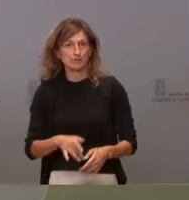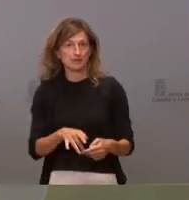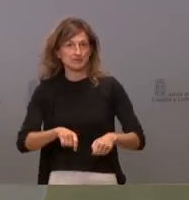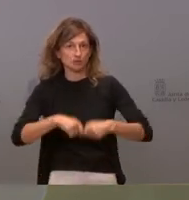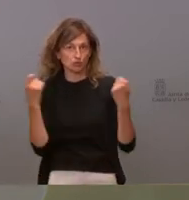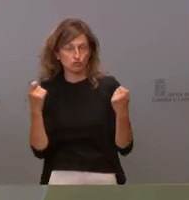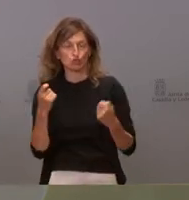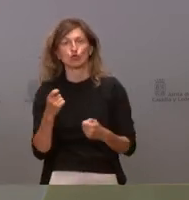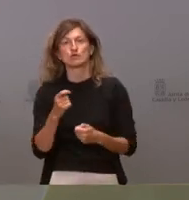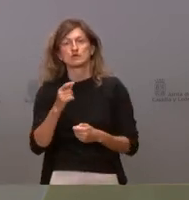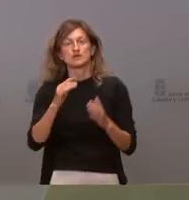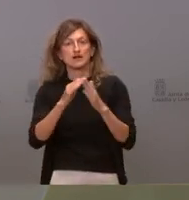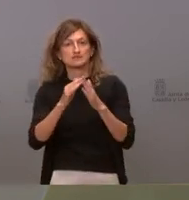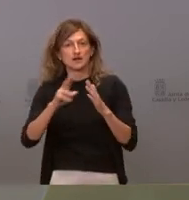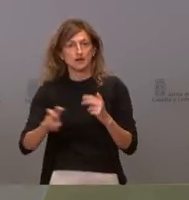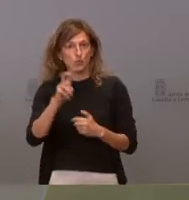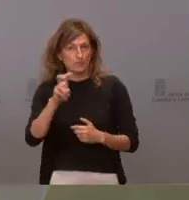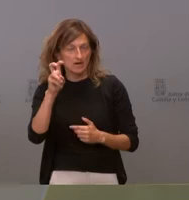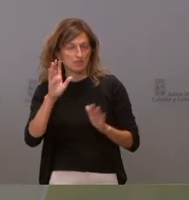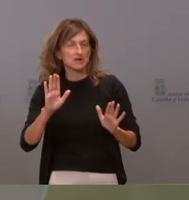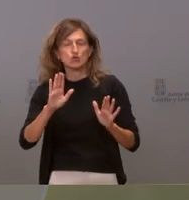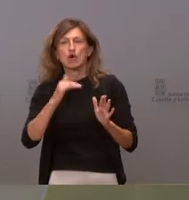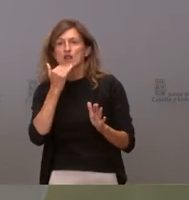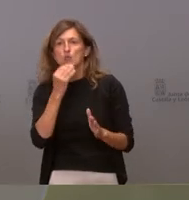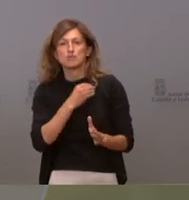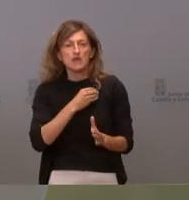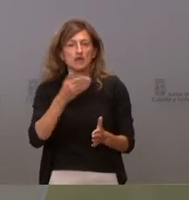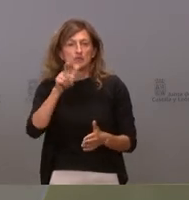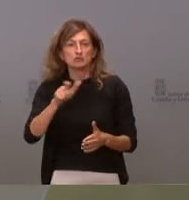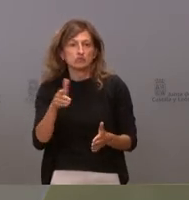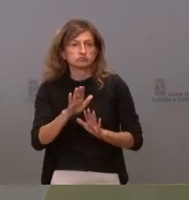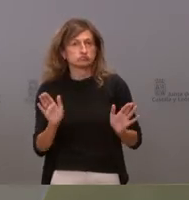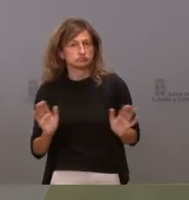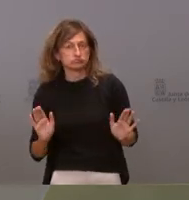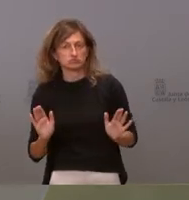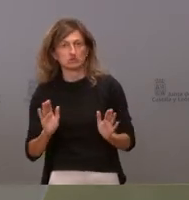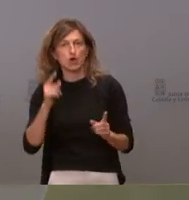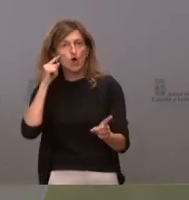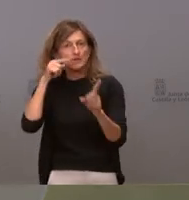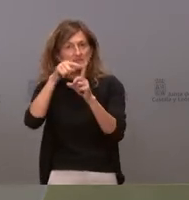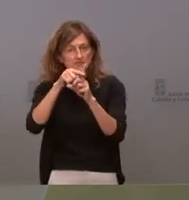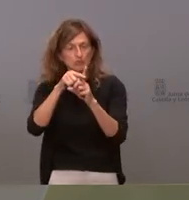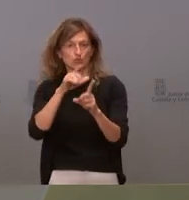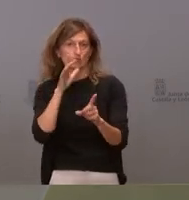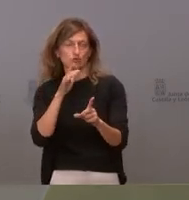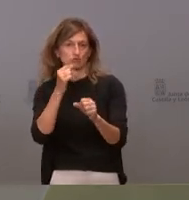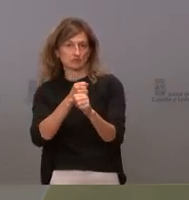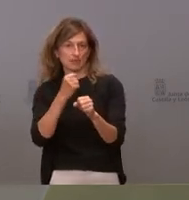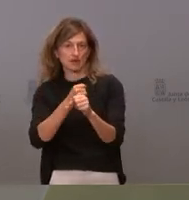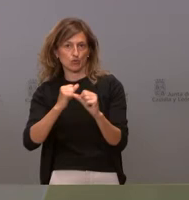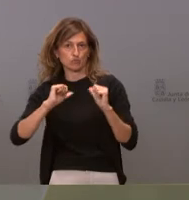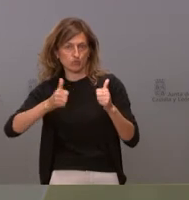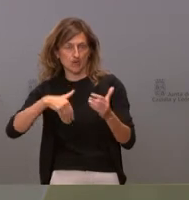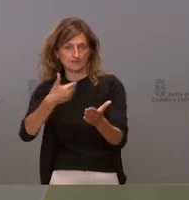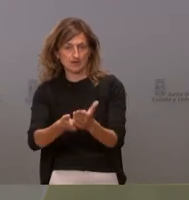afortunadamente viene en su casa, pero no había ningún otro tipo de desgracia personal, que es el objetivo fundamental que ha tenido el operativo desde el primer momento.